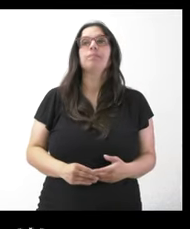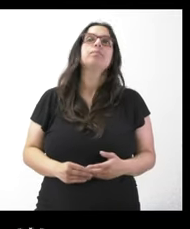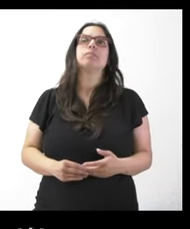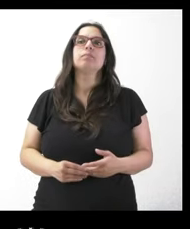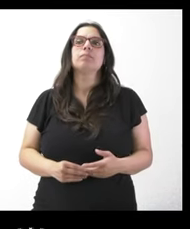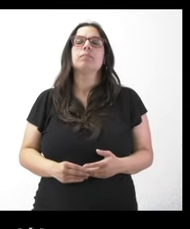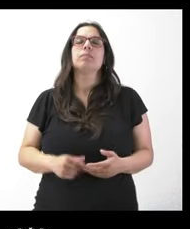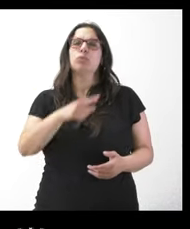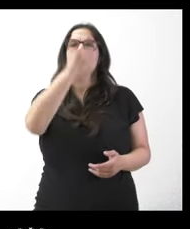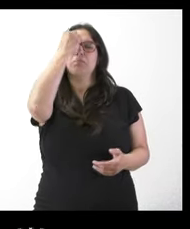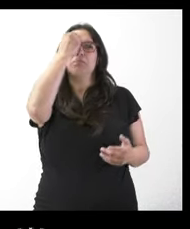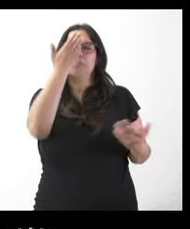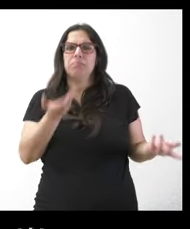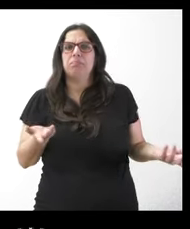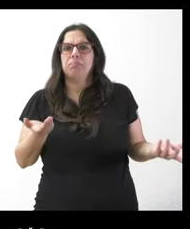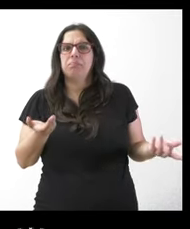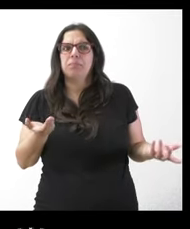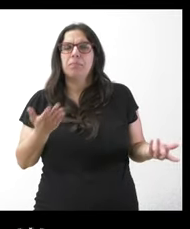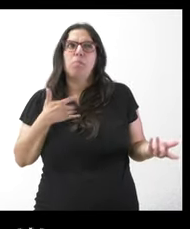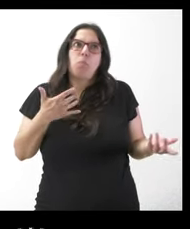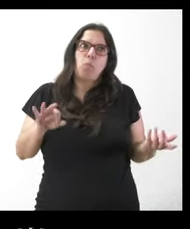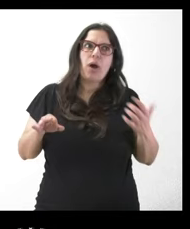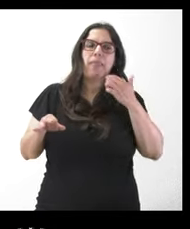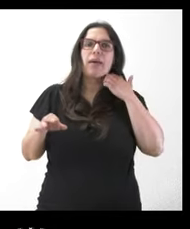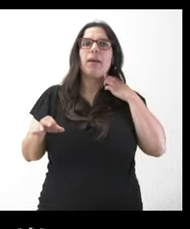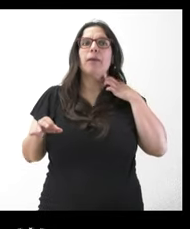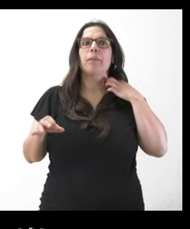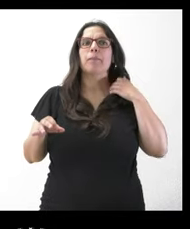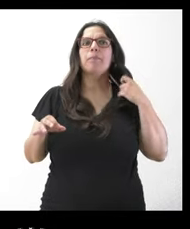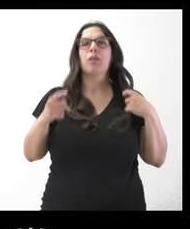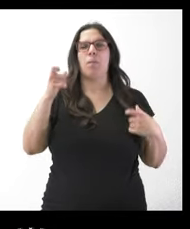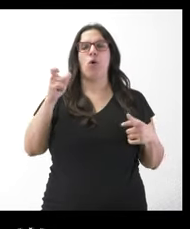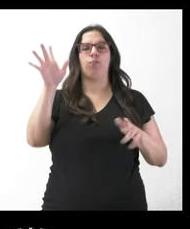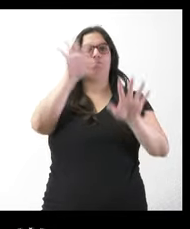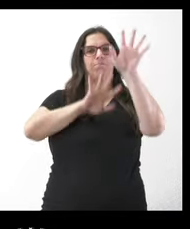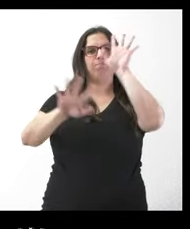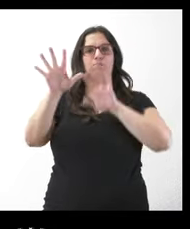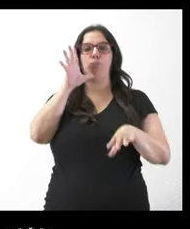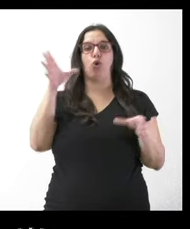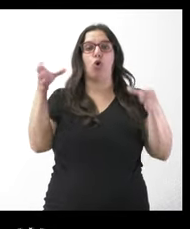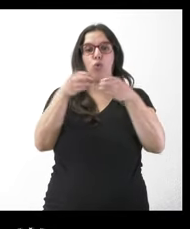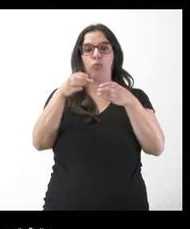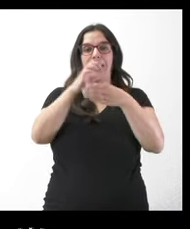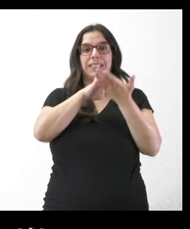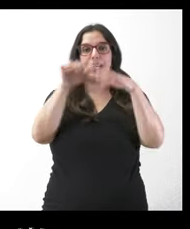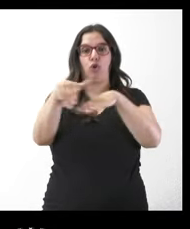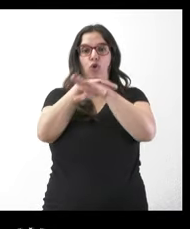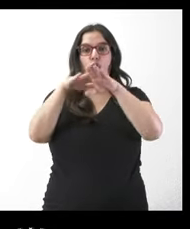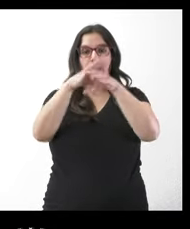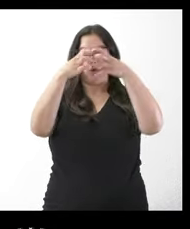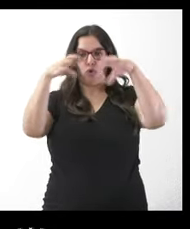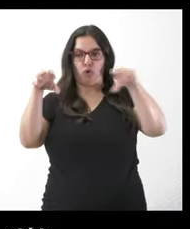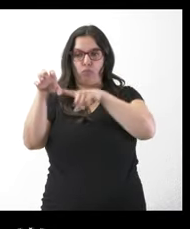no cree usted que hay o puede generar cierta confusión que una parte del gobierno como usted bien ha dicho